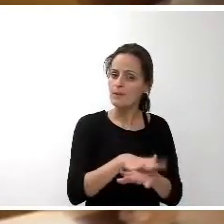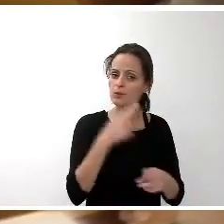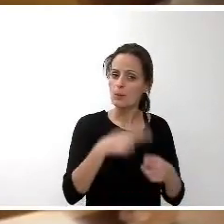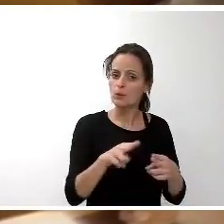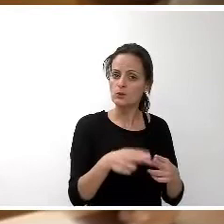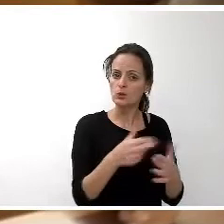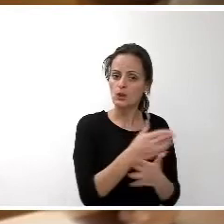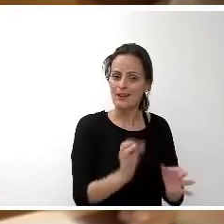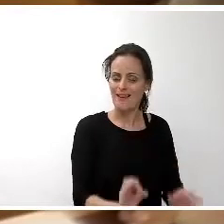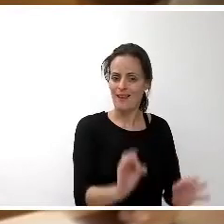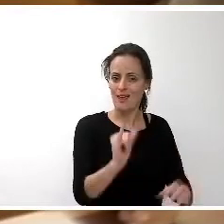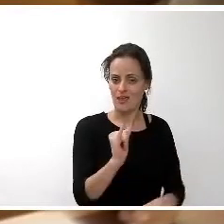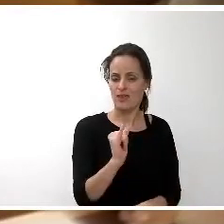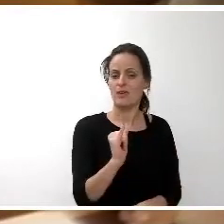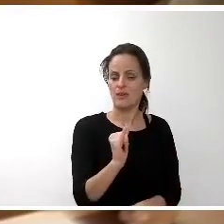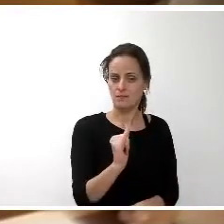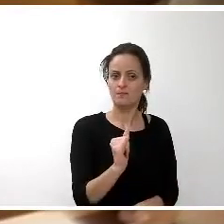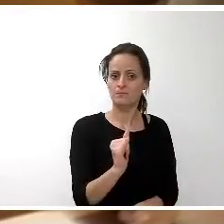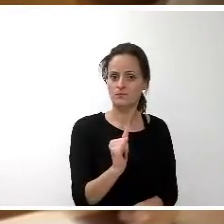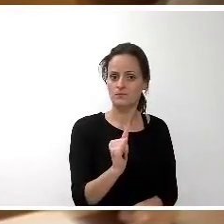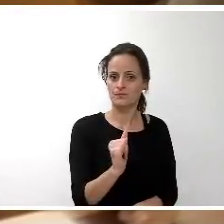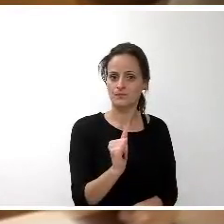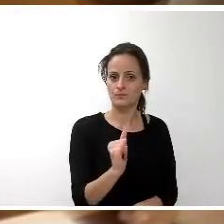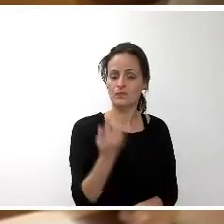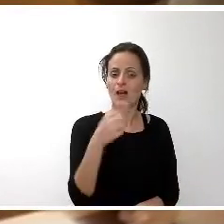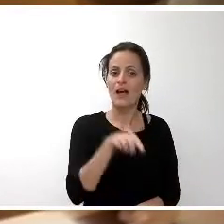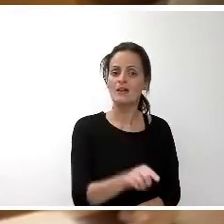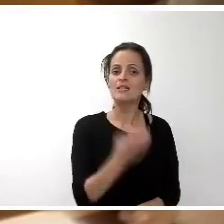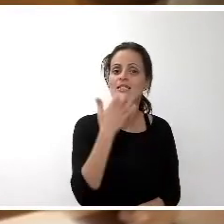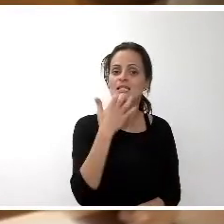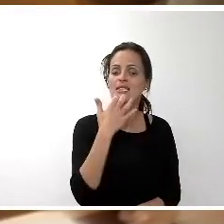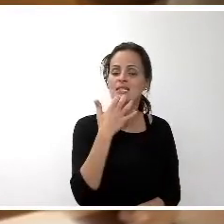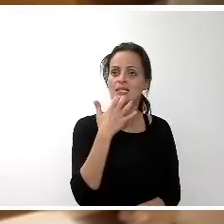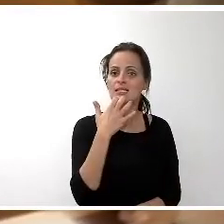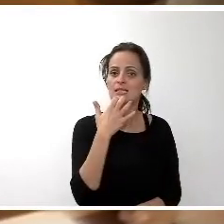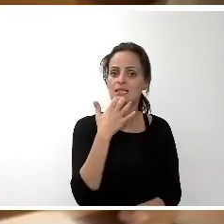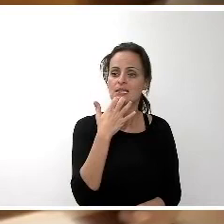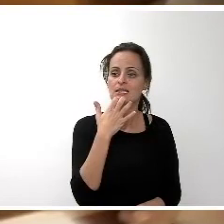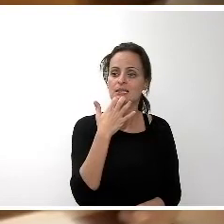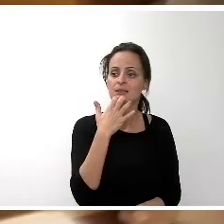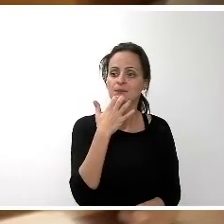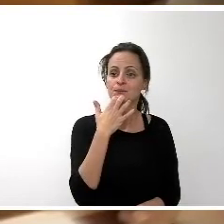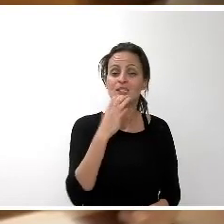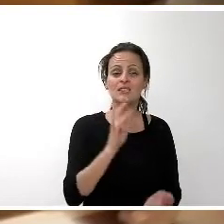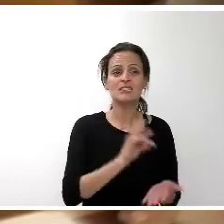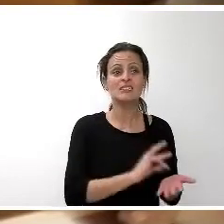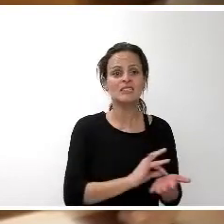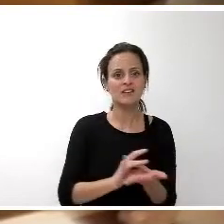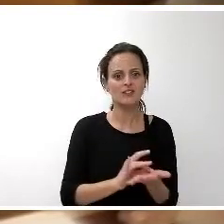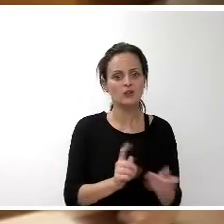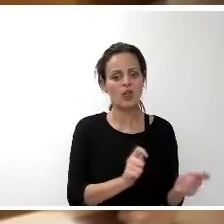Objetivos básicos en las políticas sociales, donde mejorando la eficiencia en la prestación de los servicios,